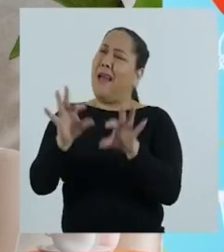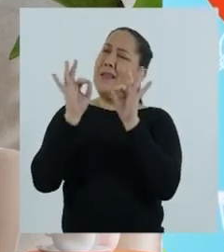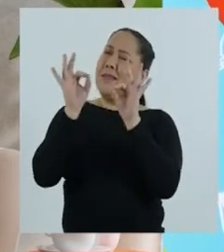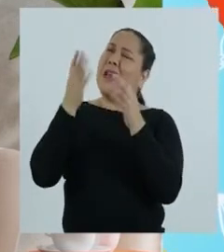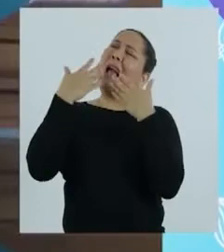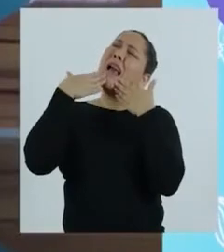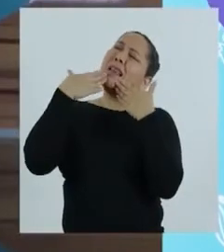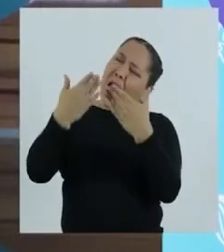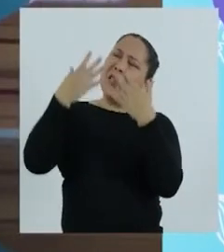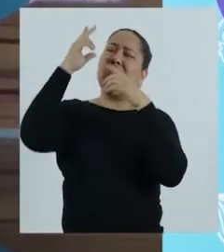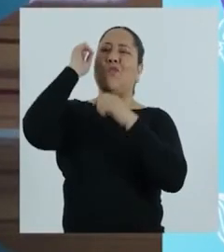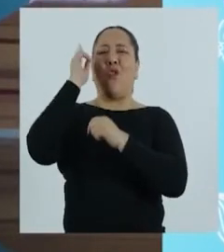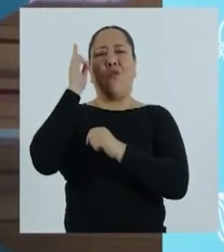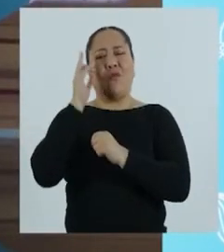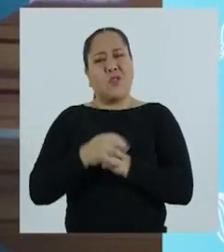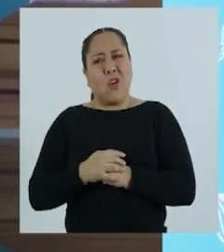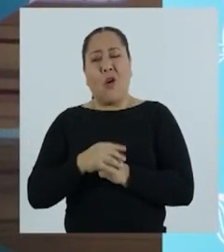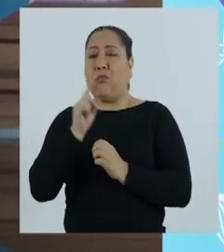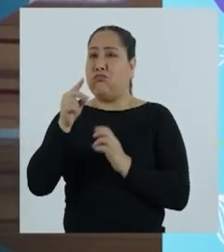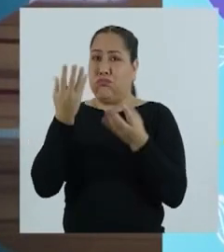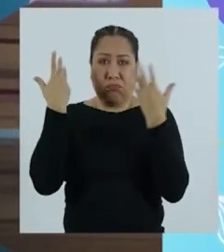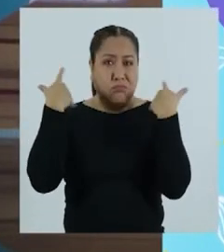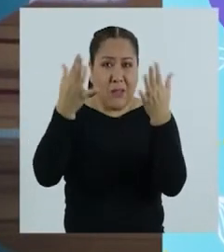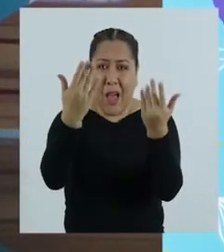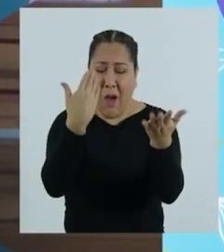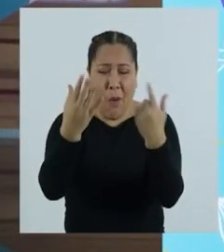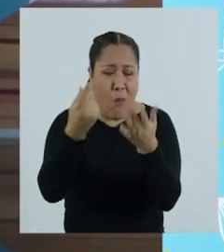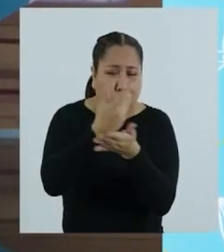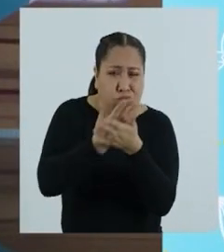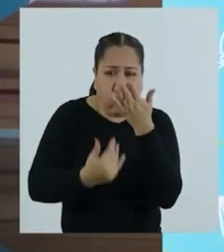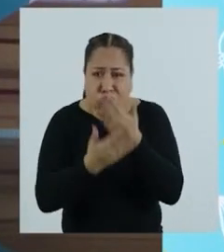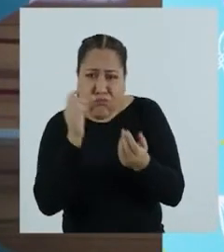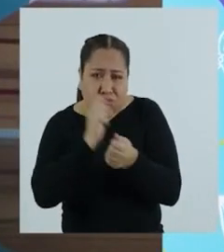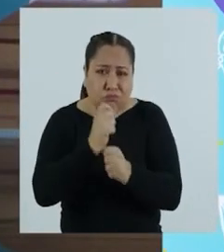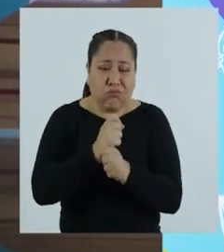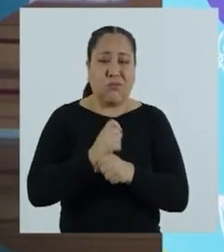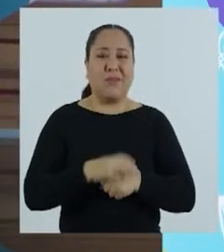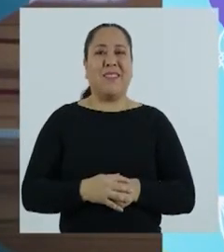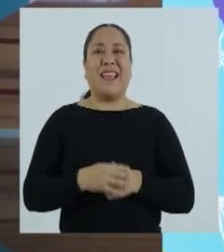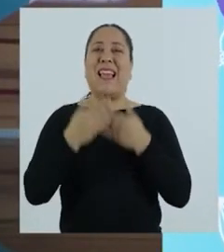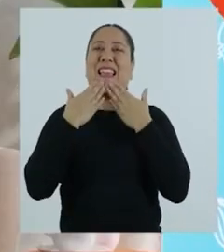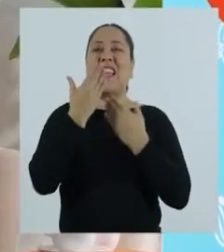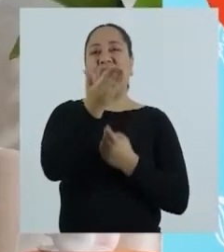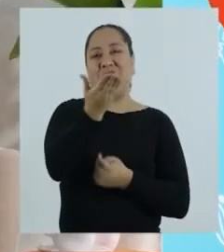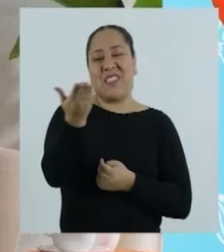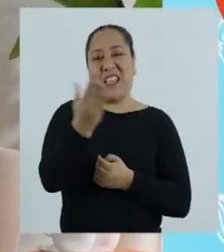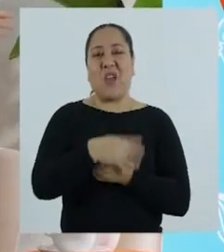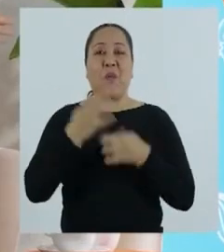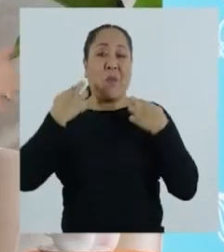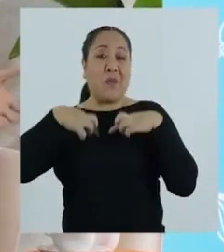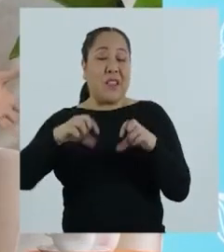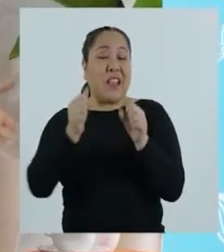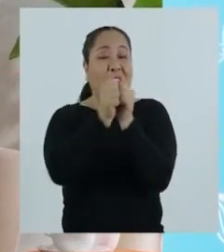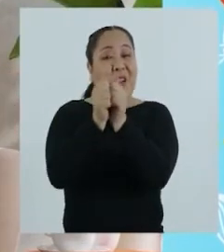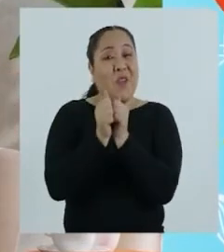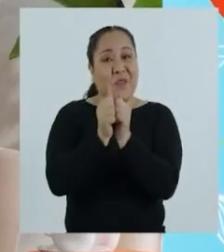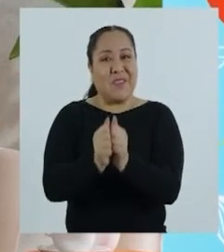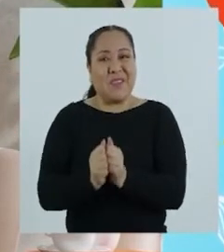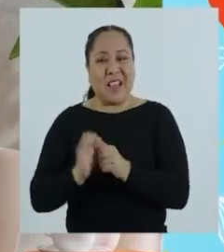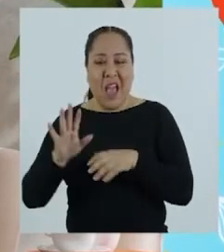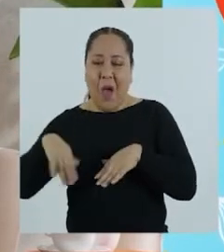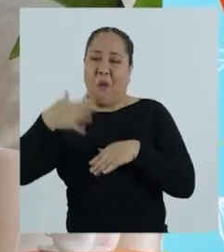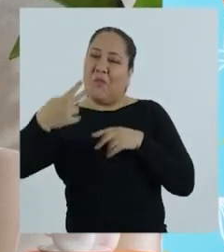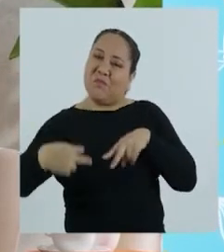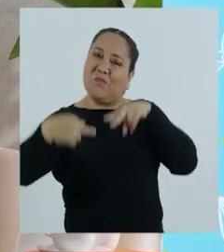e innovador. ¡Excelente! Muchas gracias, profesora. Manos a la obra, chicas y chicos. Muchas gracias a ustedes por